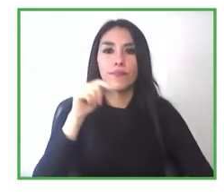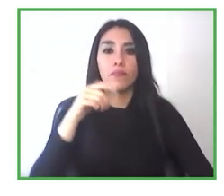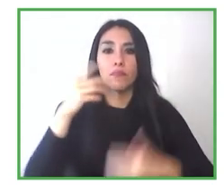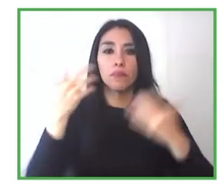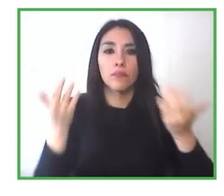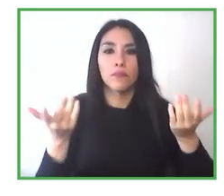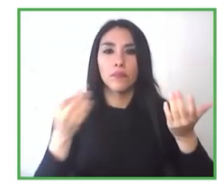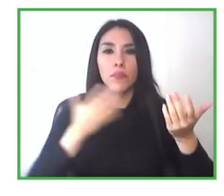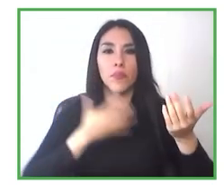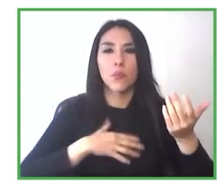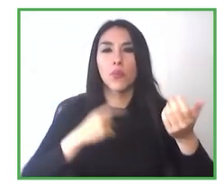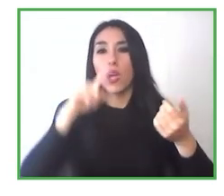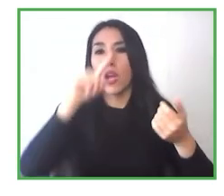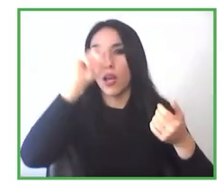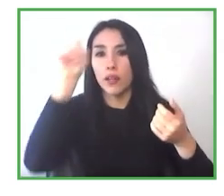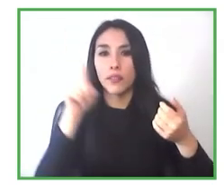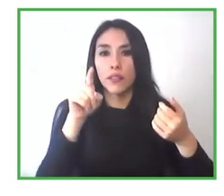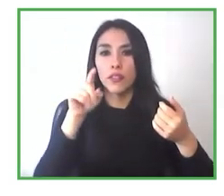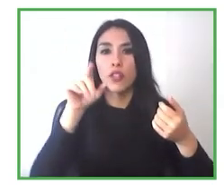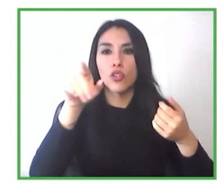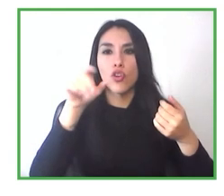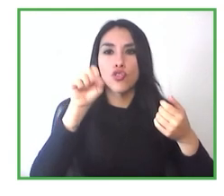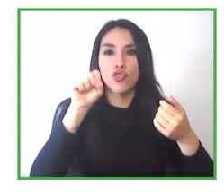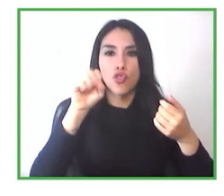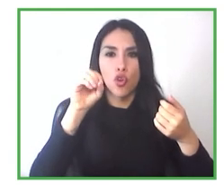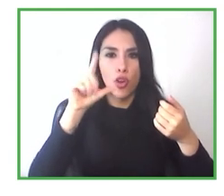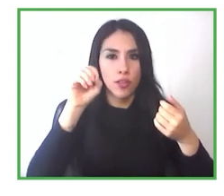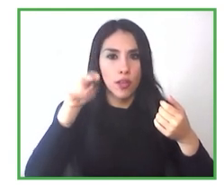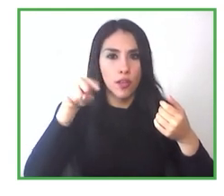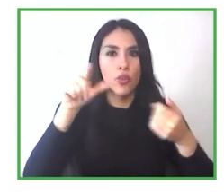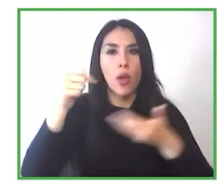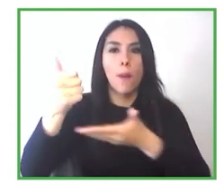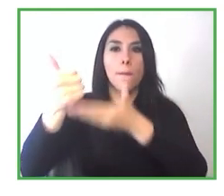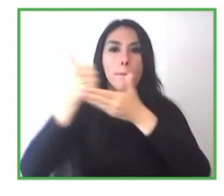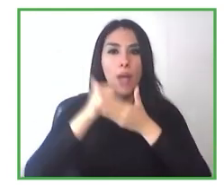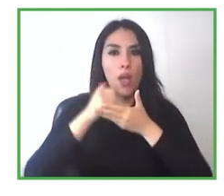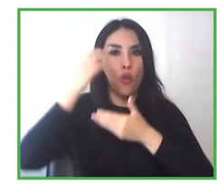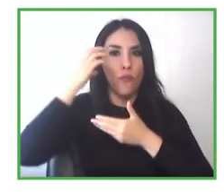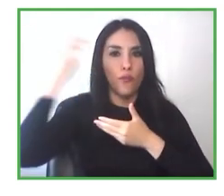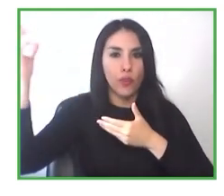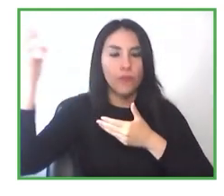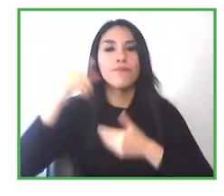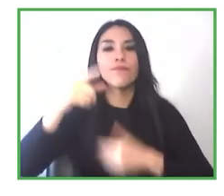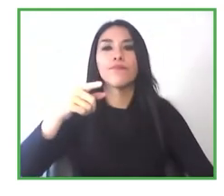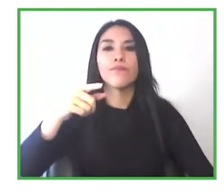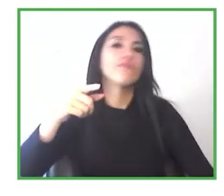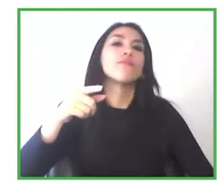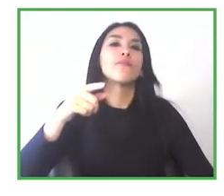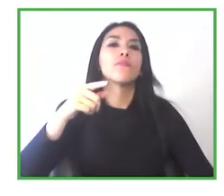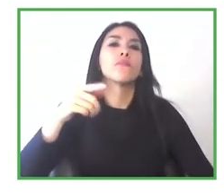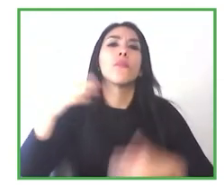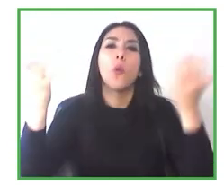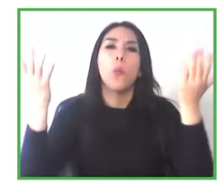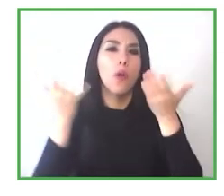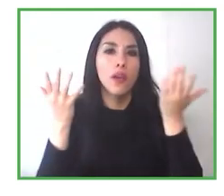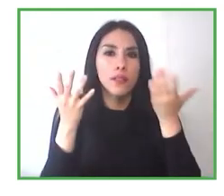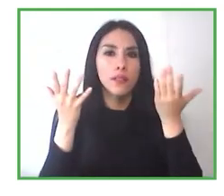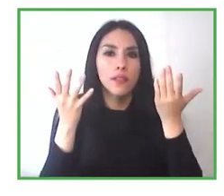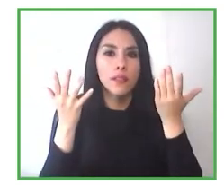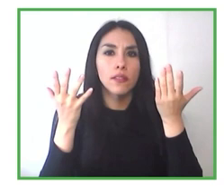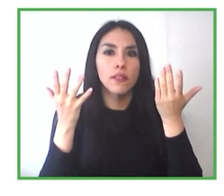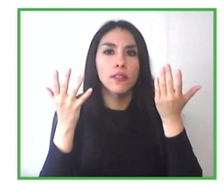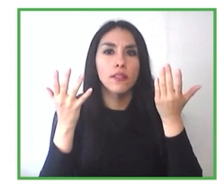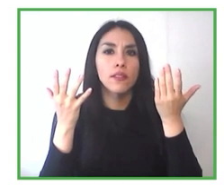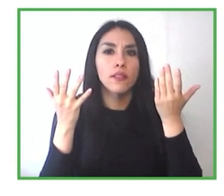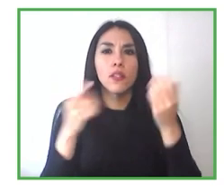quizás ahí que nos puede ayudar de la municipalidad de Providencia, ¿cuál ha sido la recepción por parte de las empresas del